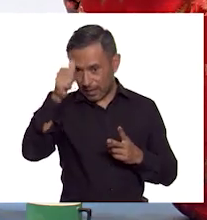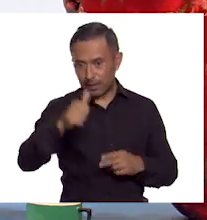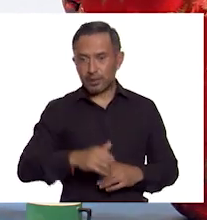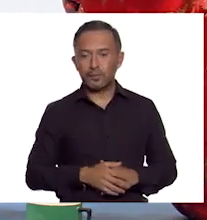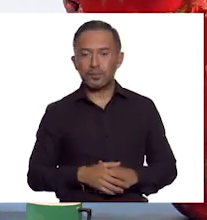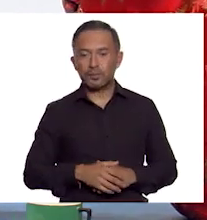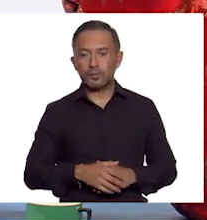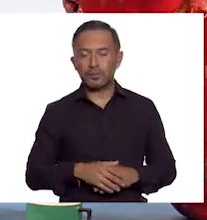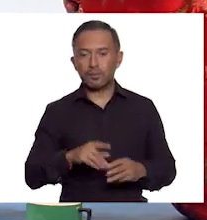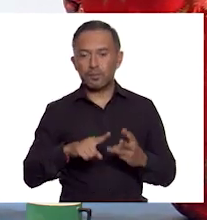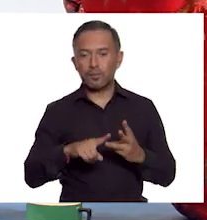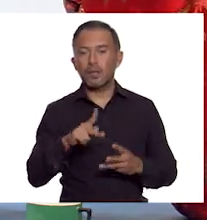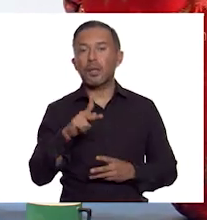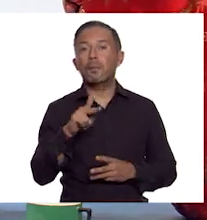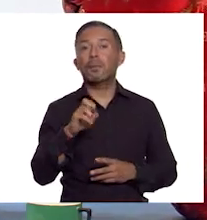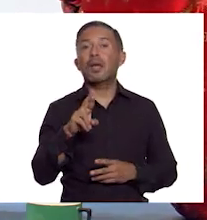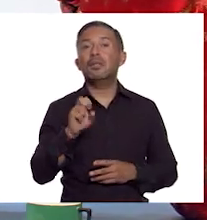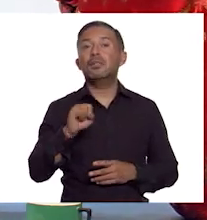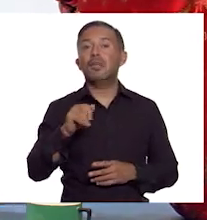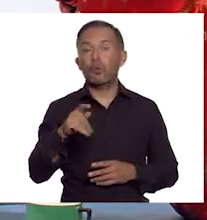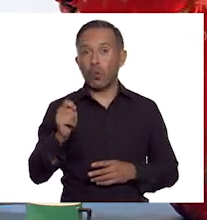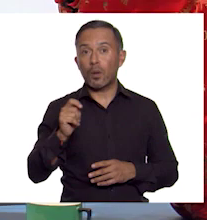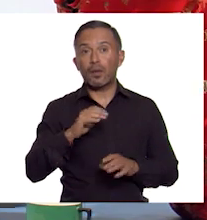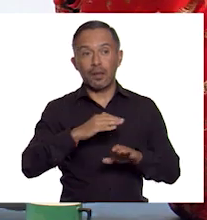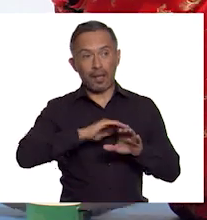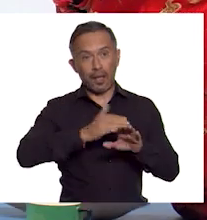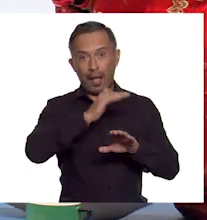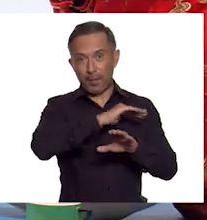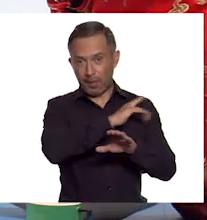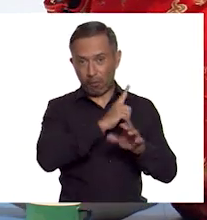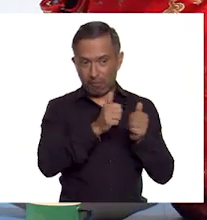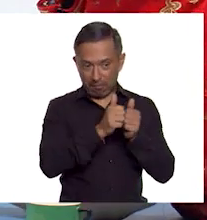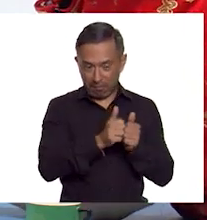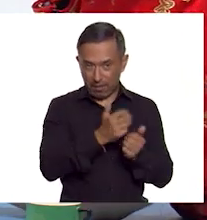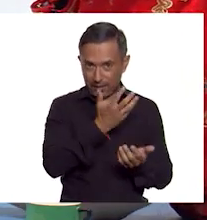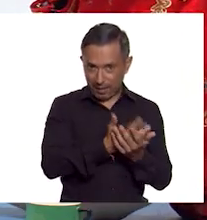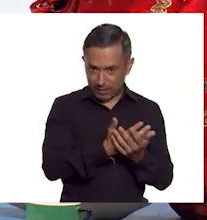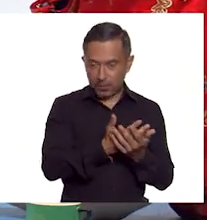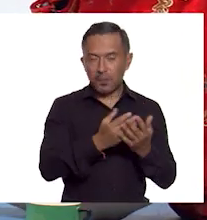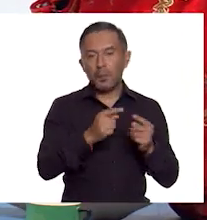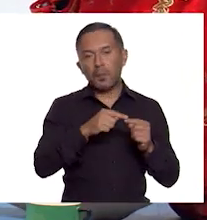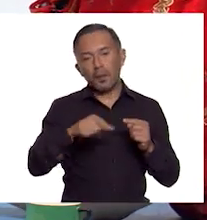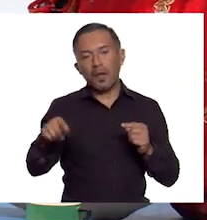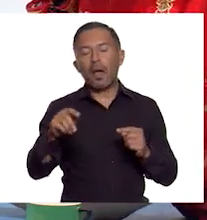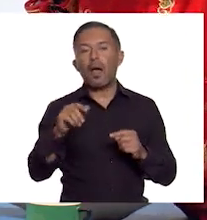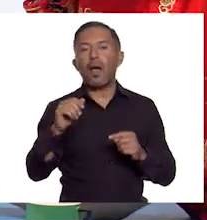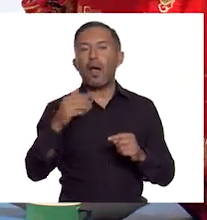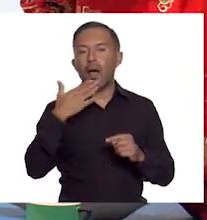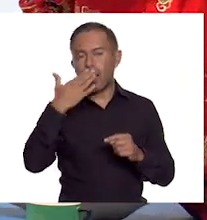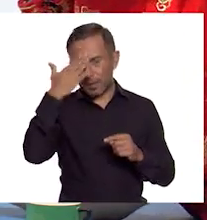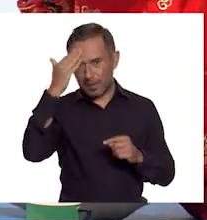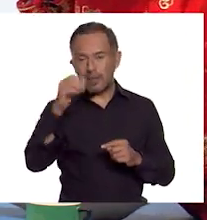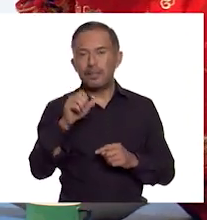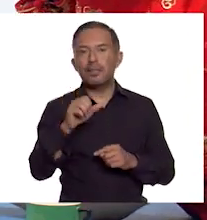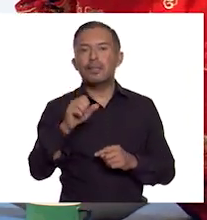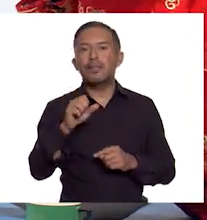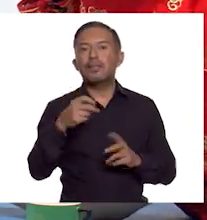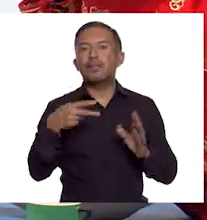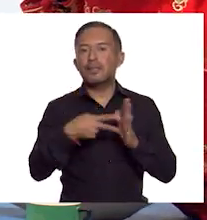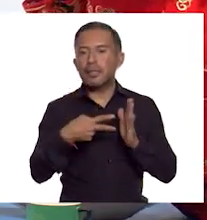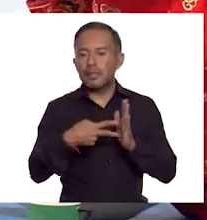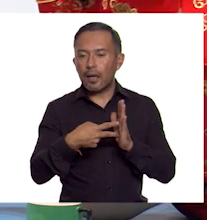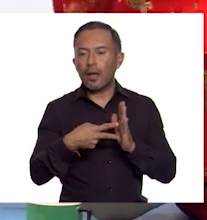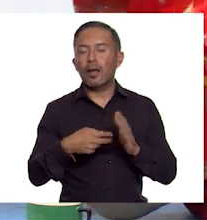por Persia después de que nuestros camellos descansaran y luego seguimos en Arabia, Siria, Turquía,